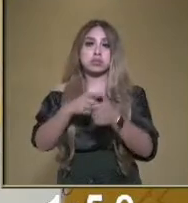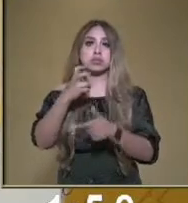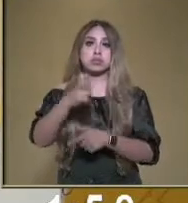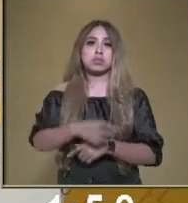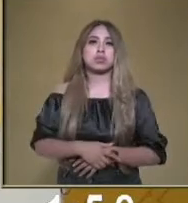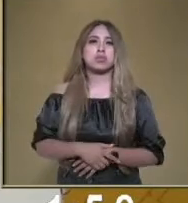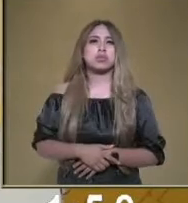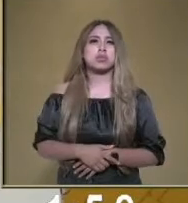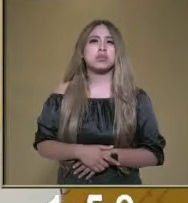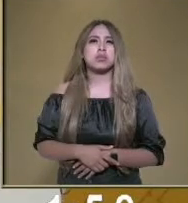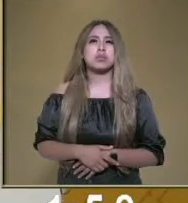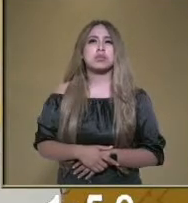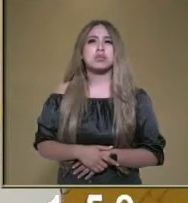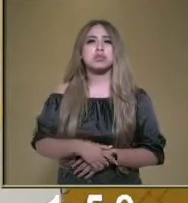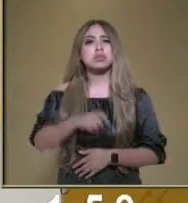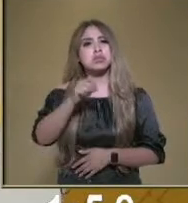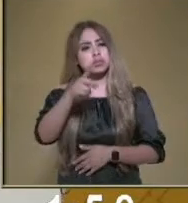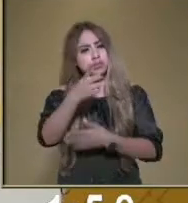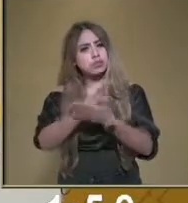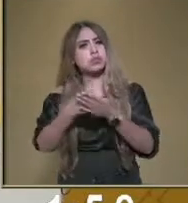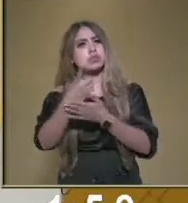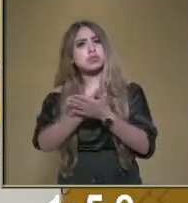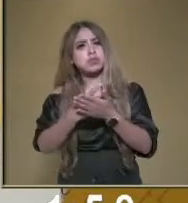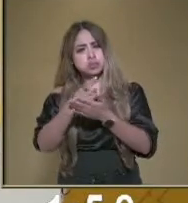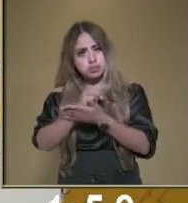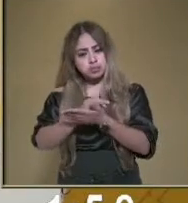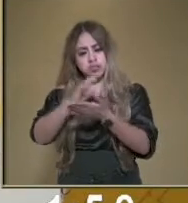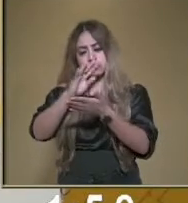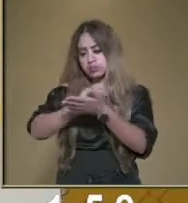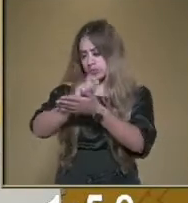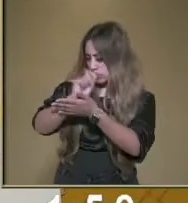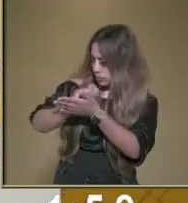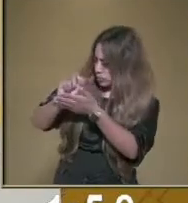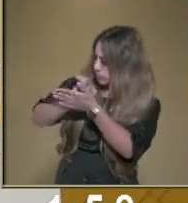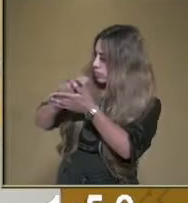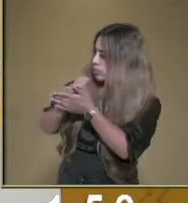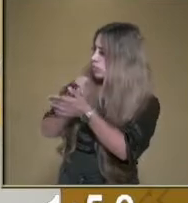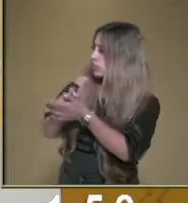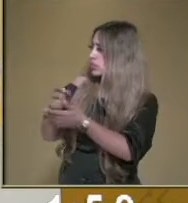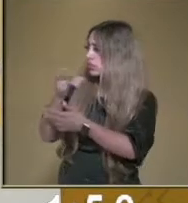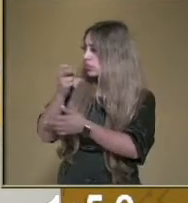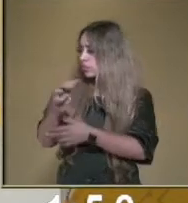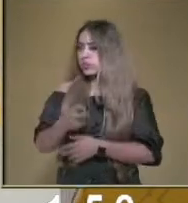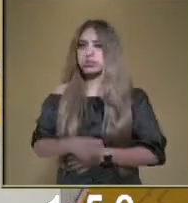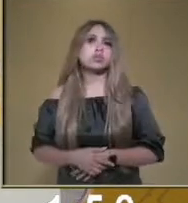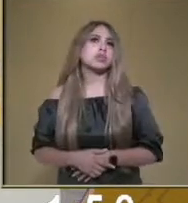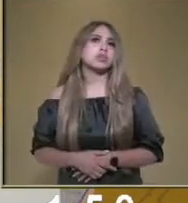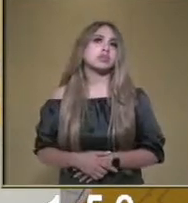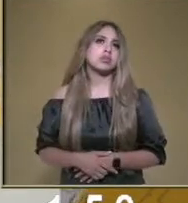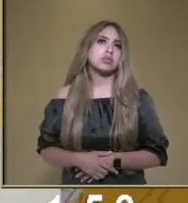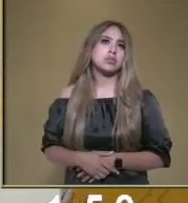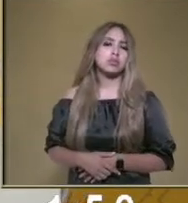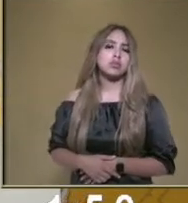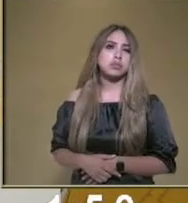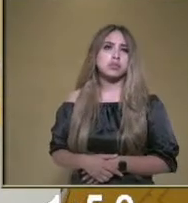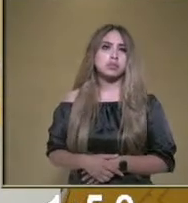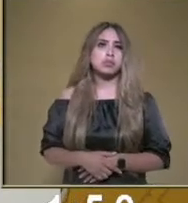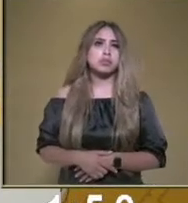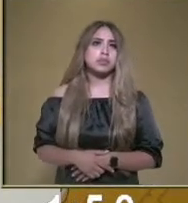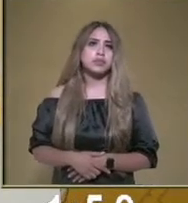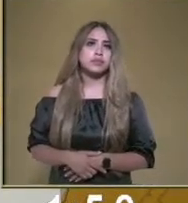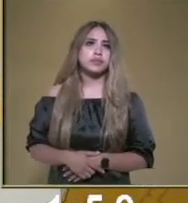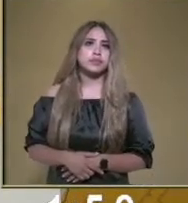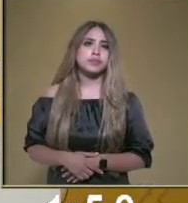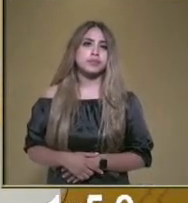ustedes ahí lo dibujan, dibujen de su manita para que no se les olvide estos hábitos de higiene. Ahora tenemos otro, ¿qué es,